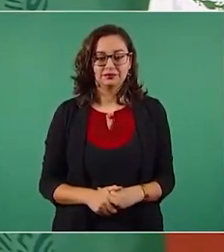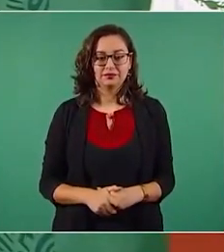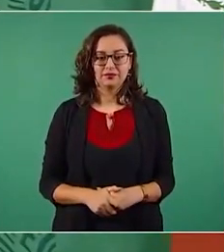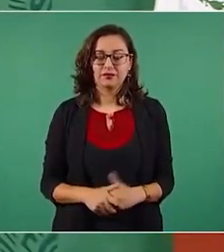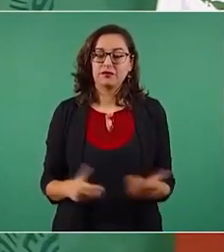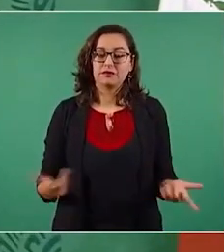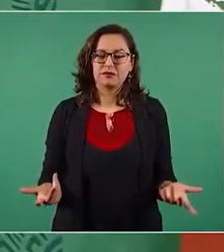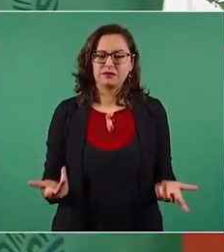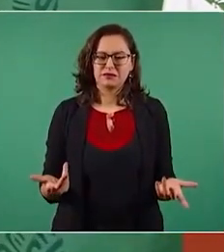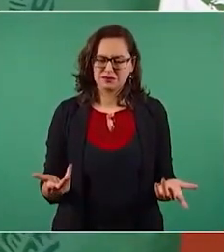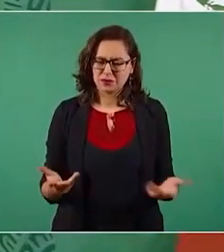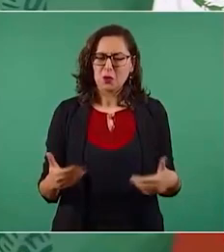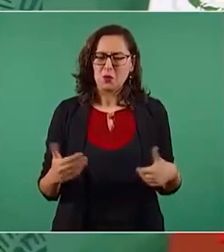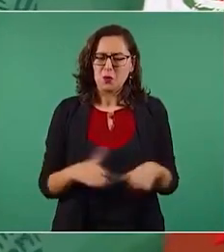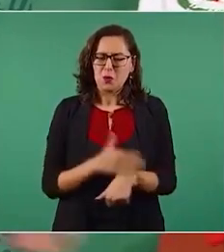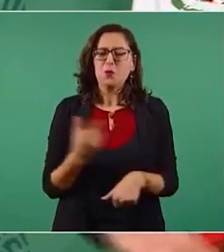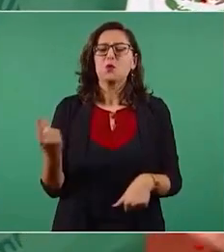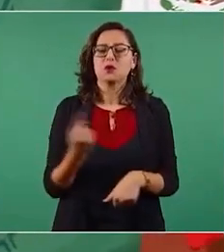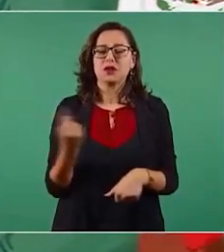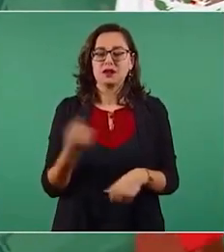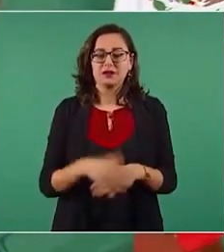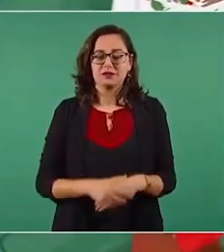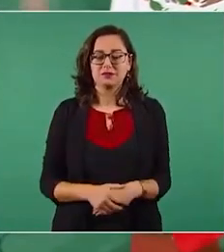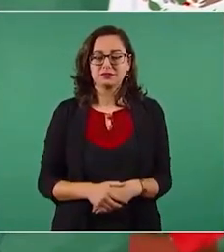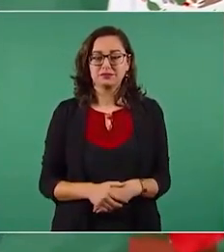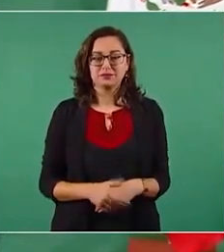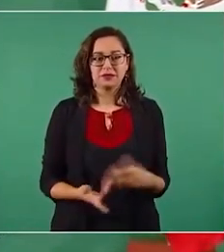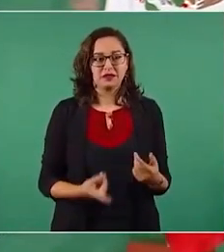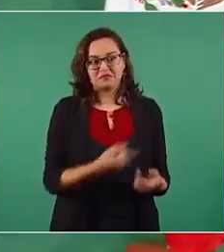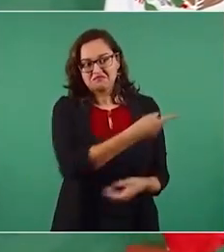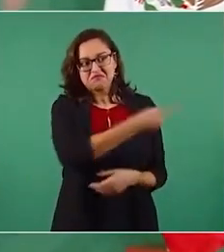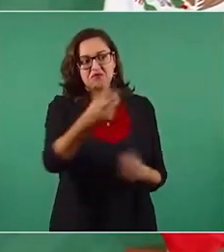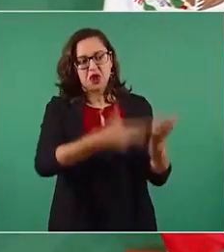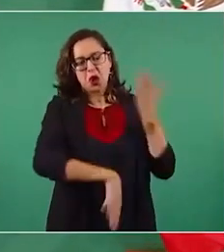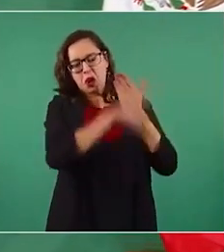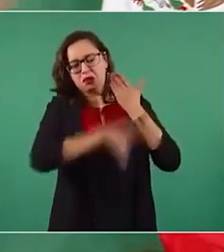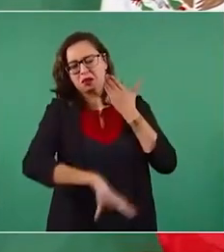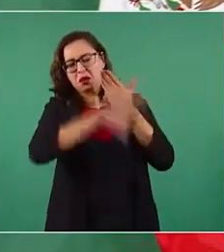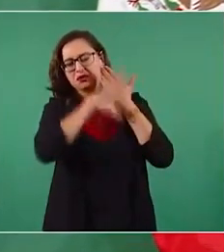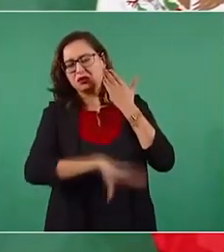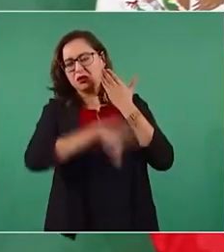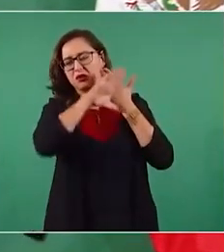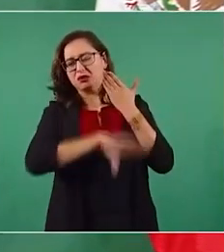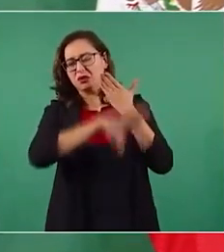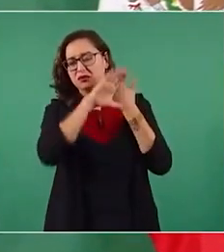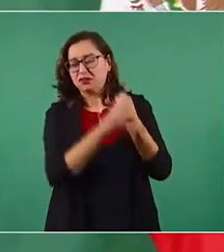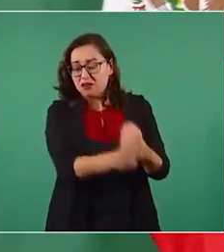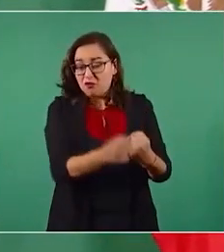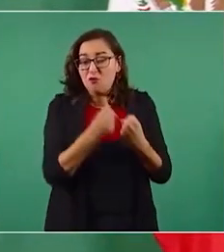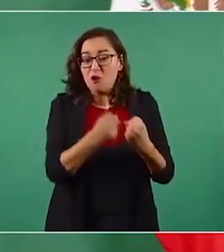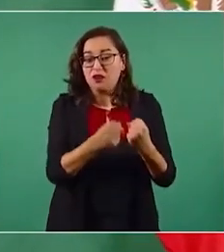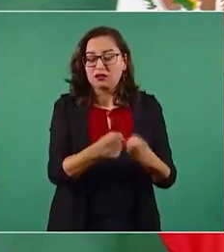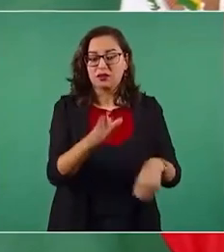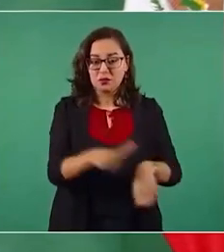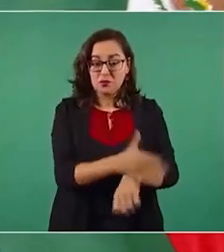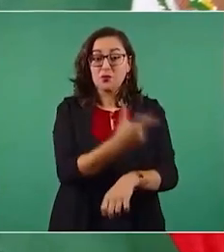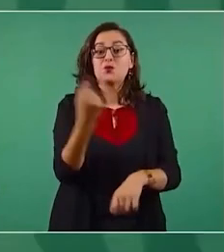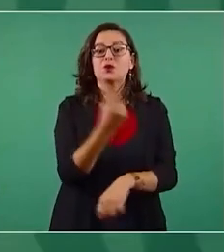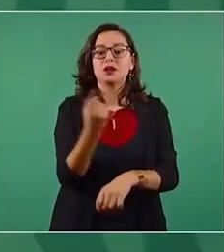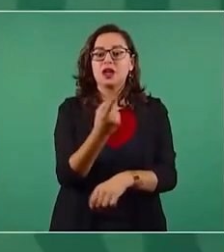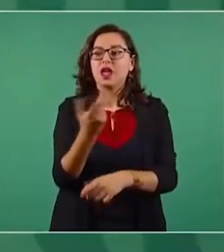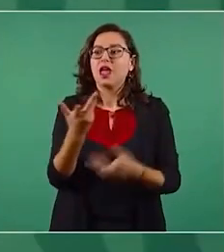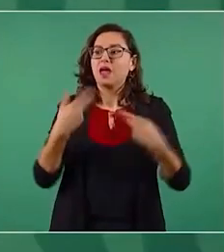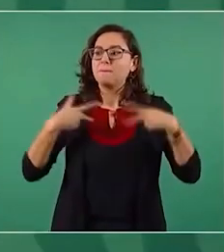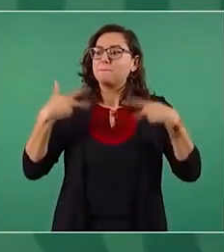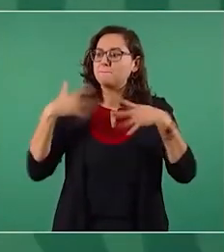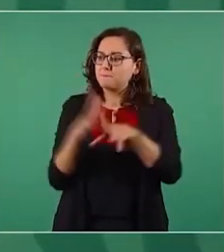¿Por qué? Si tenemos todos los medios en contra, con honrosas excepciones. Porque estamos trabajando